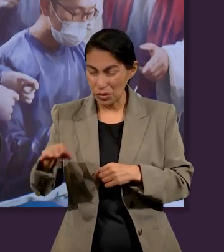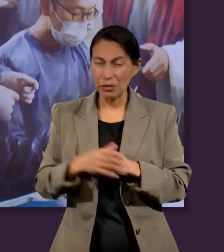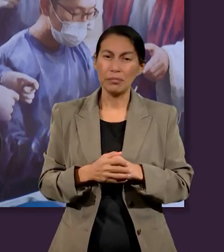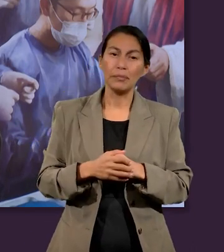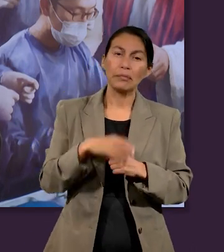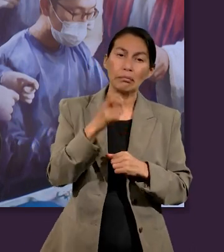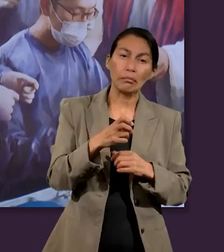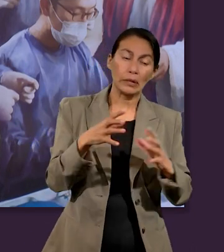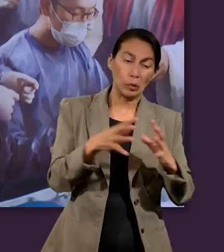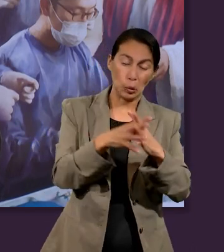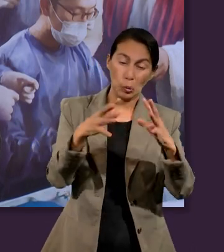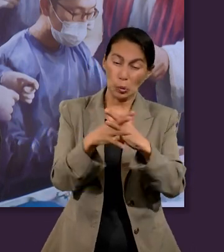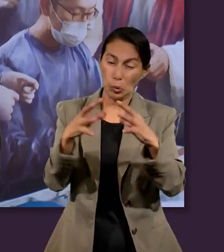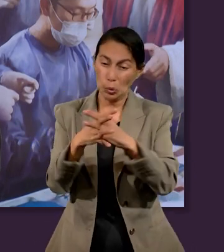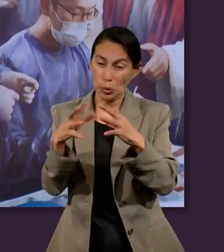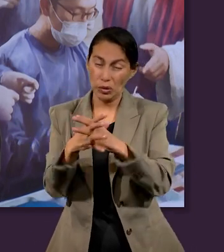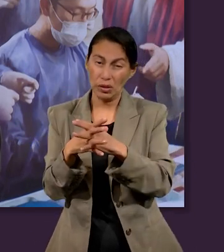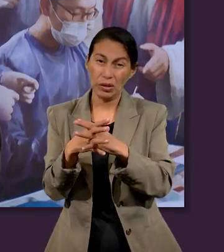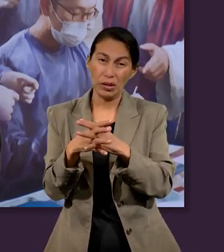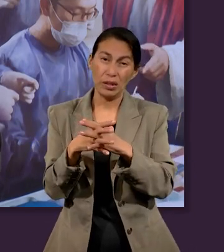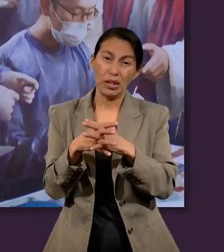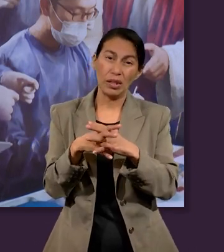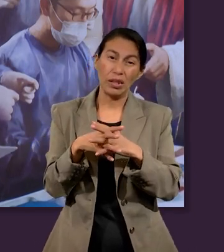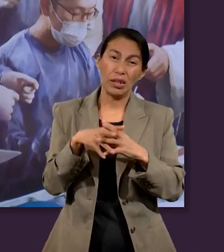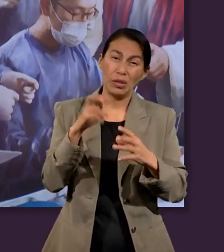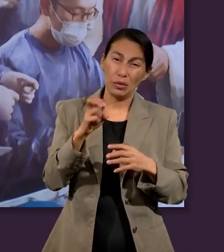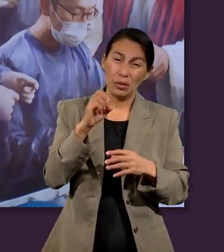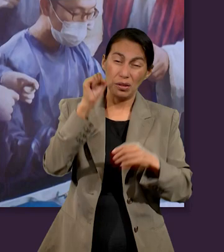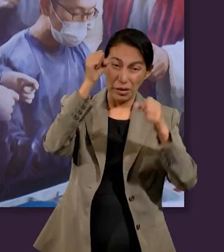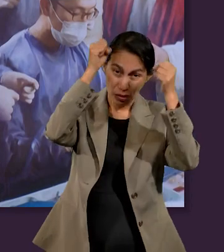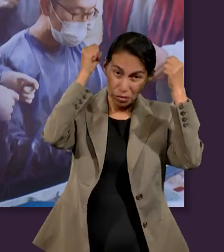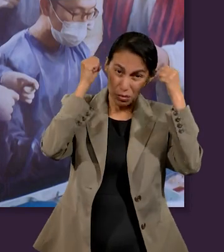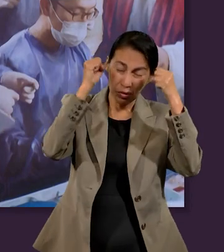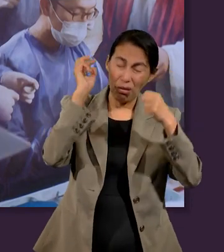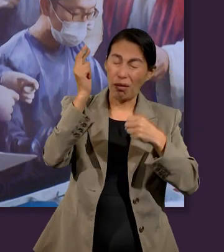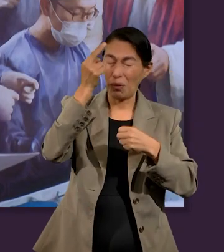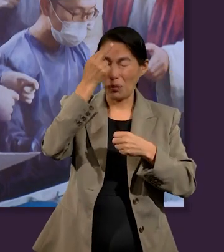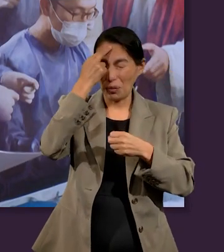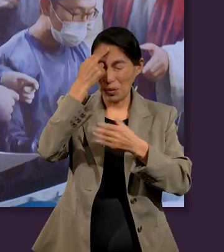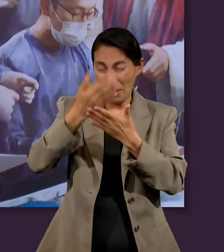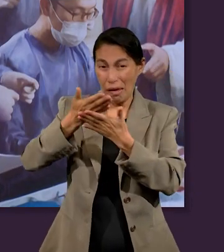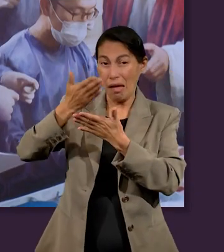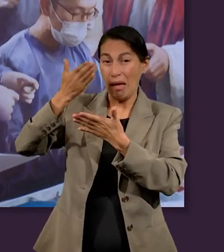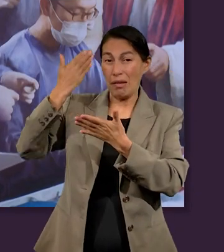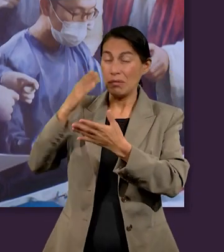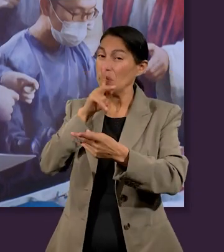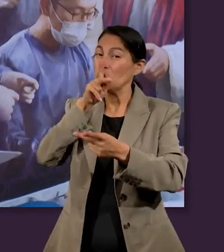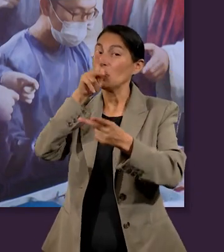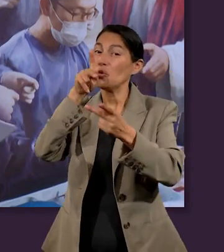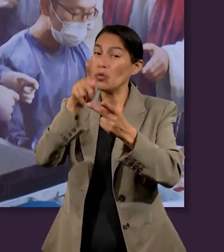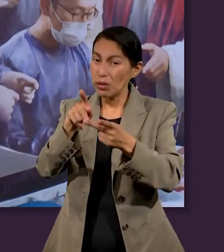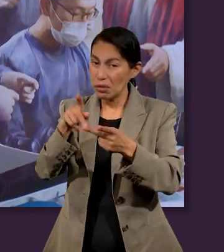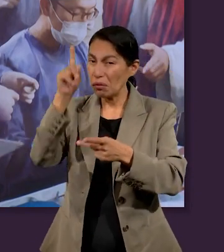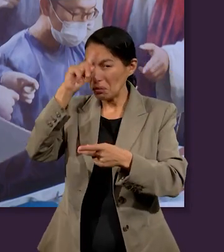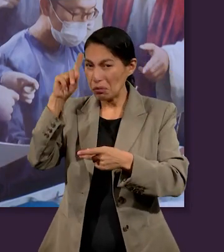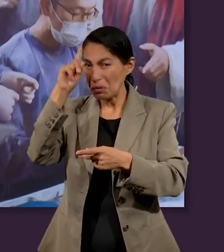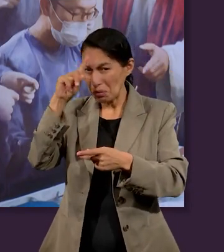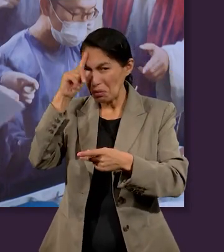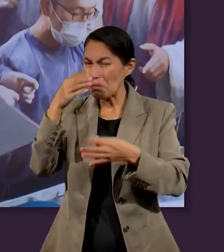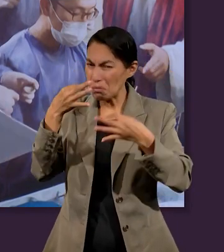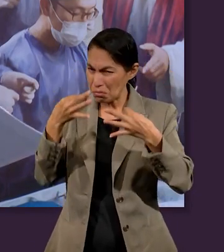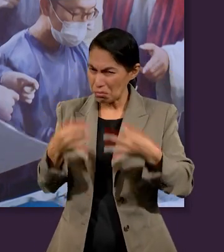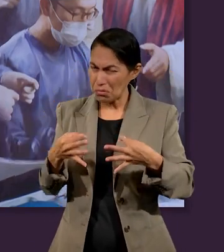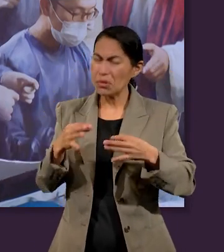estaba muerto, llegó en un momento muy importante cuando había una batalla y por fin se